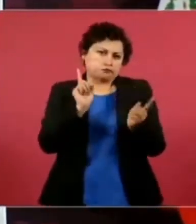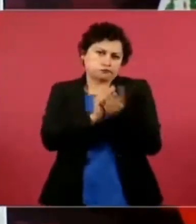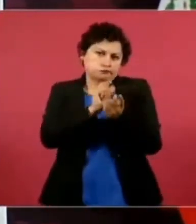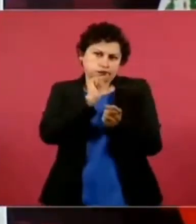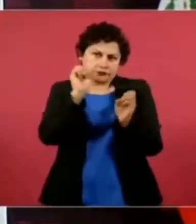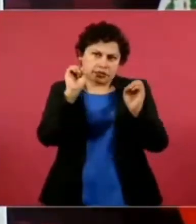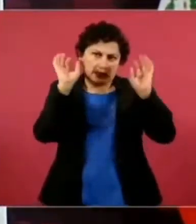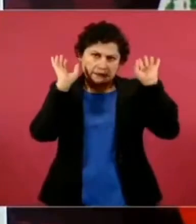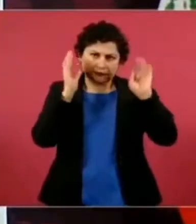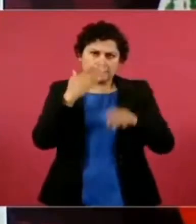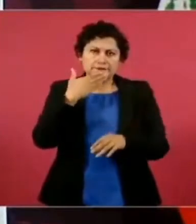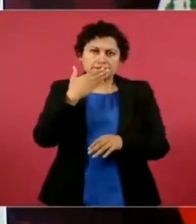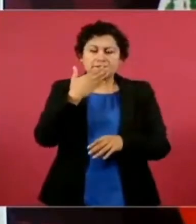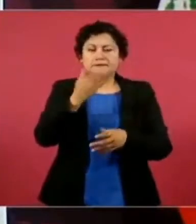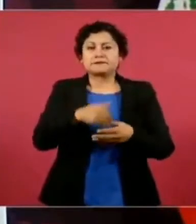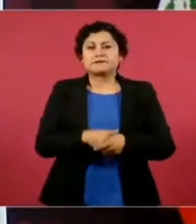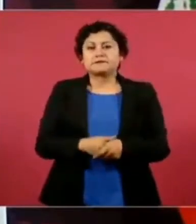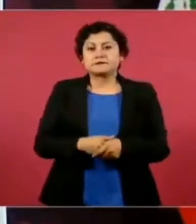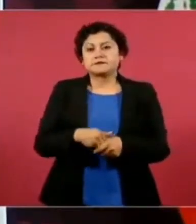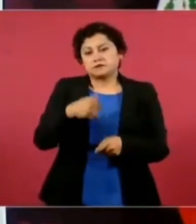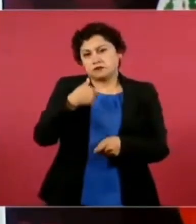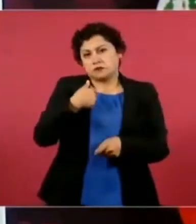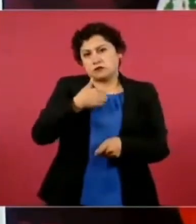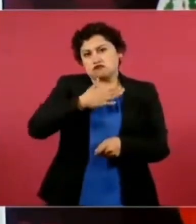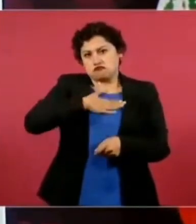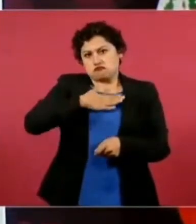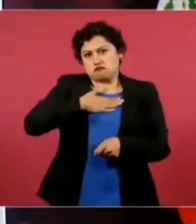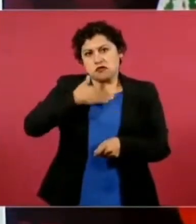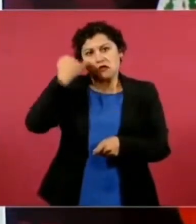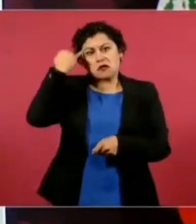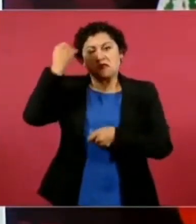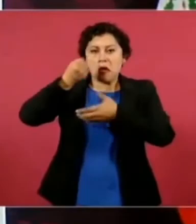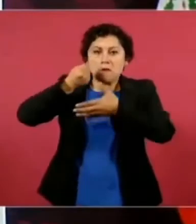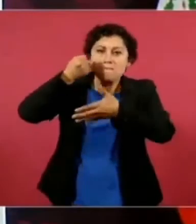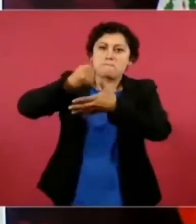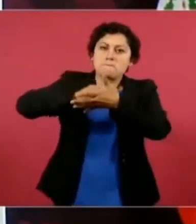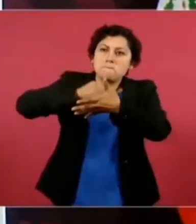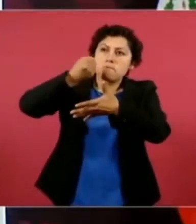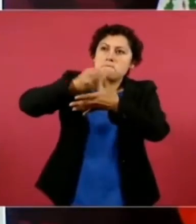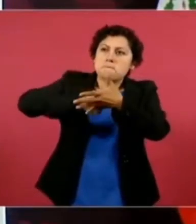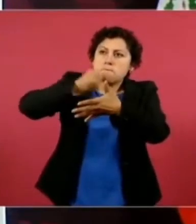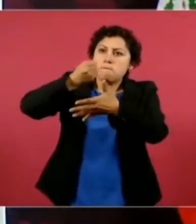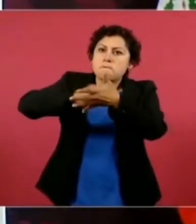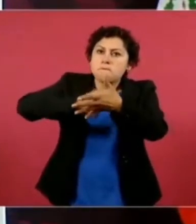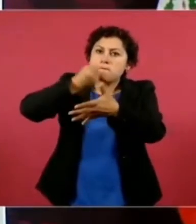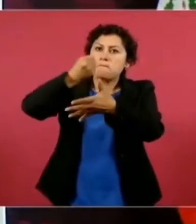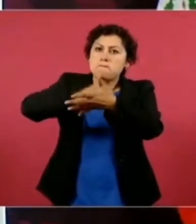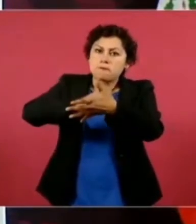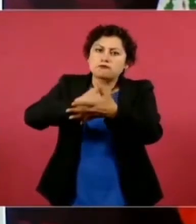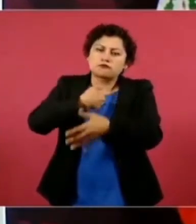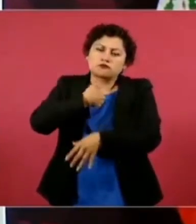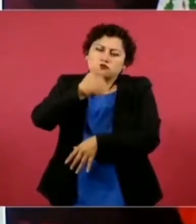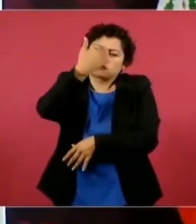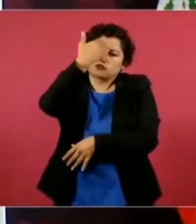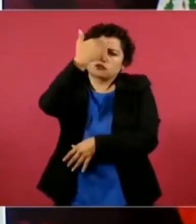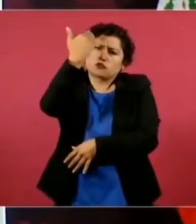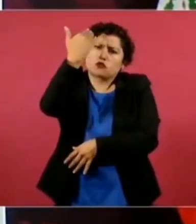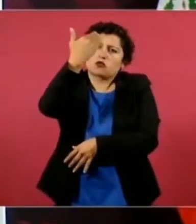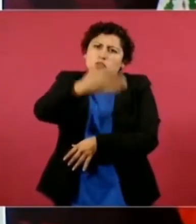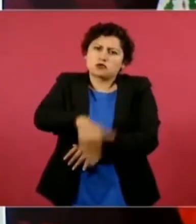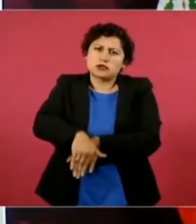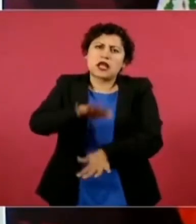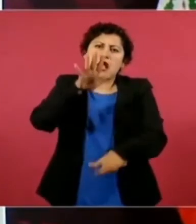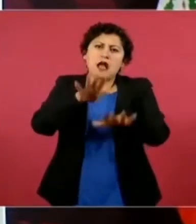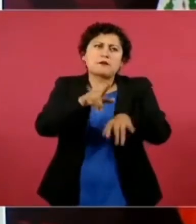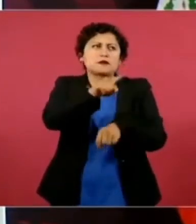yo estoy luchando por una causa y sé que tengo que pagar una cuota de humillación,